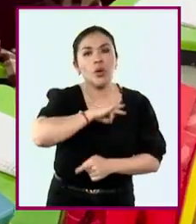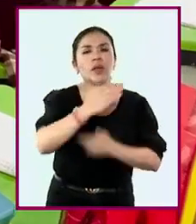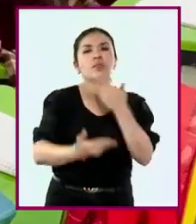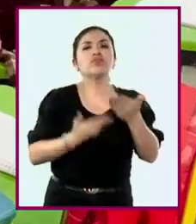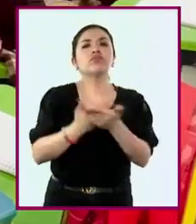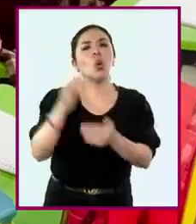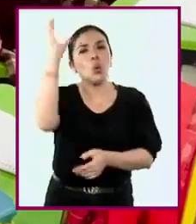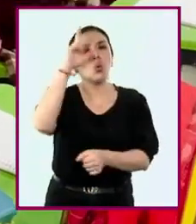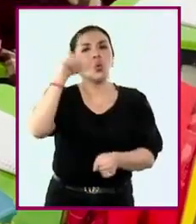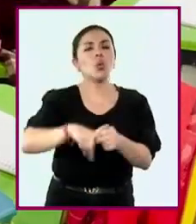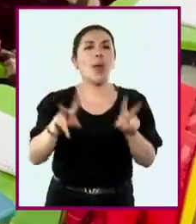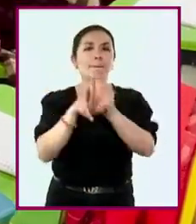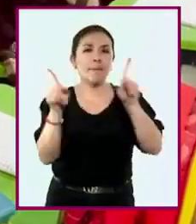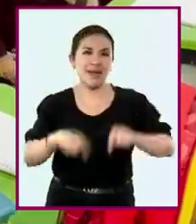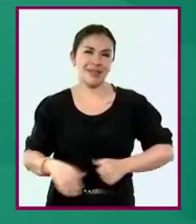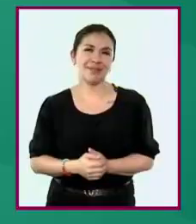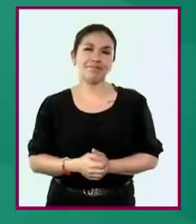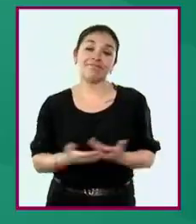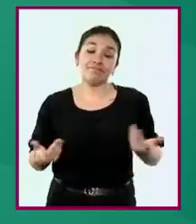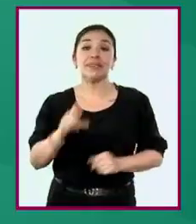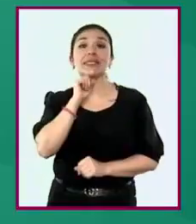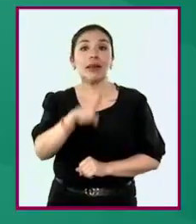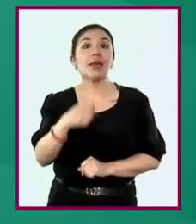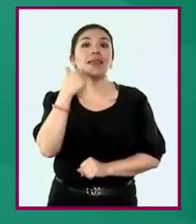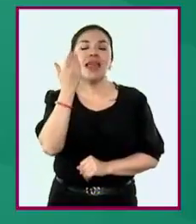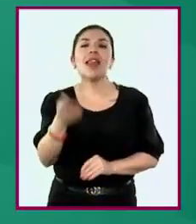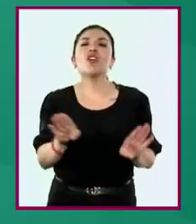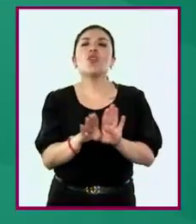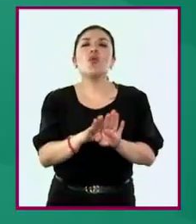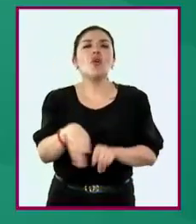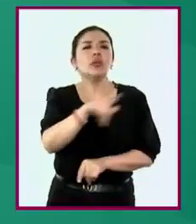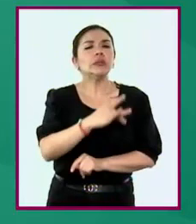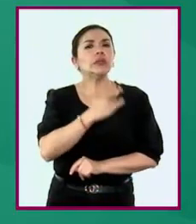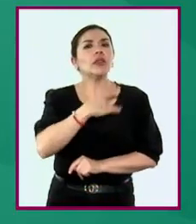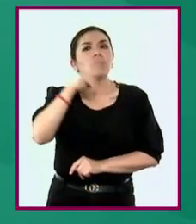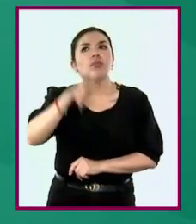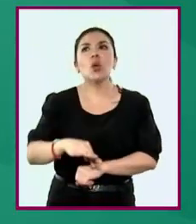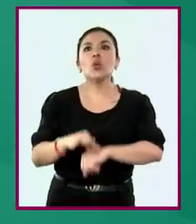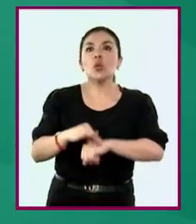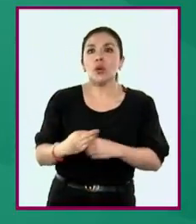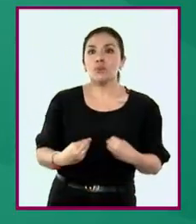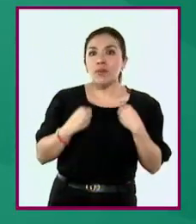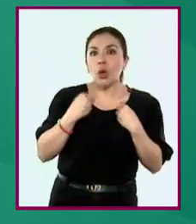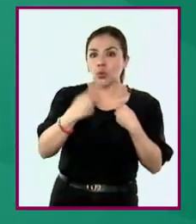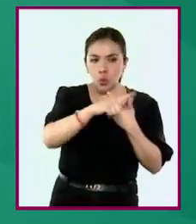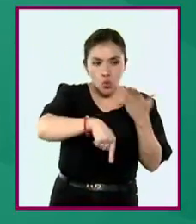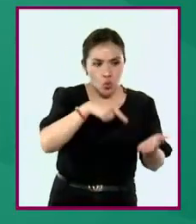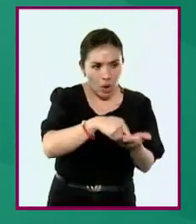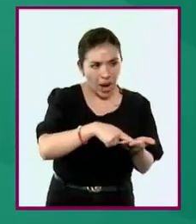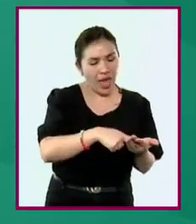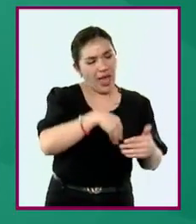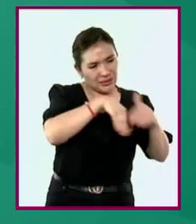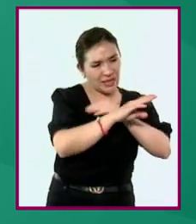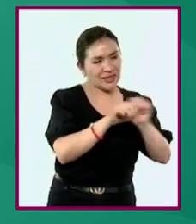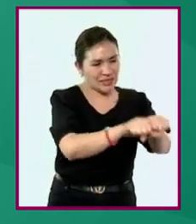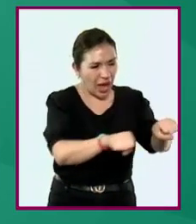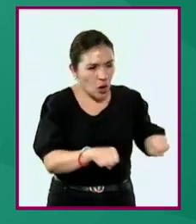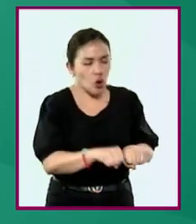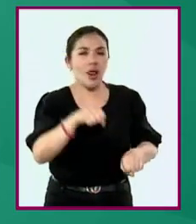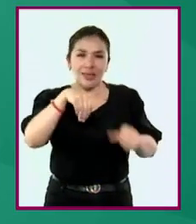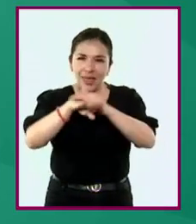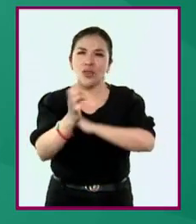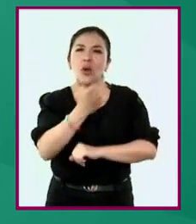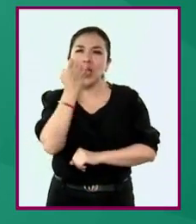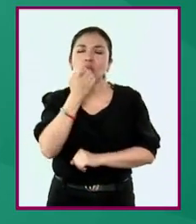promover una cultura de paz. Asimismo, se promueve que vivencien en el aula y la escuela los